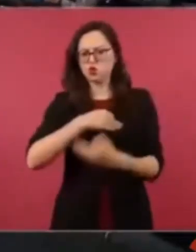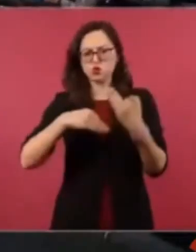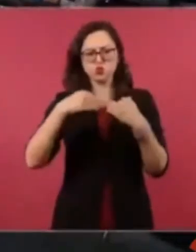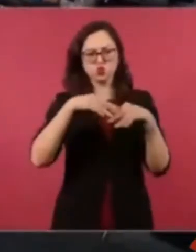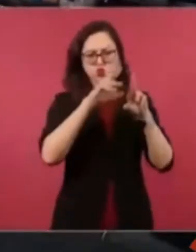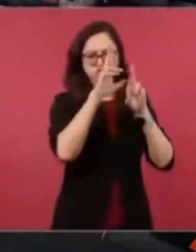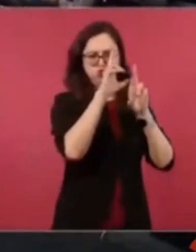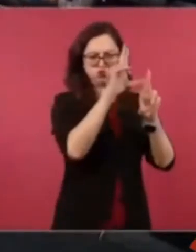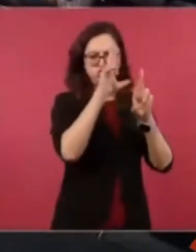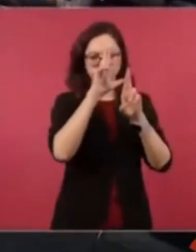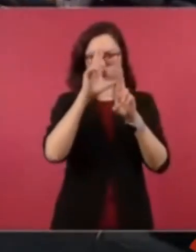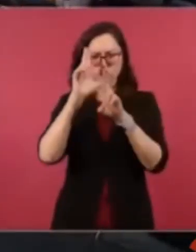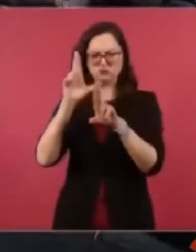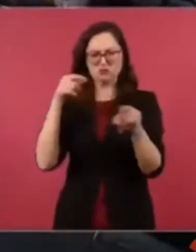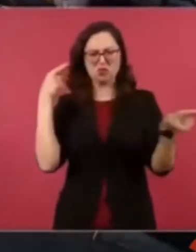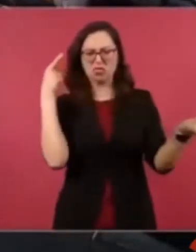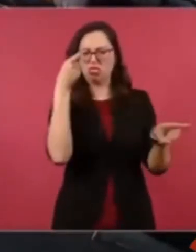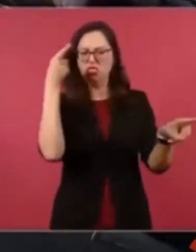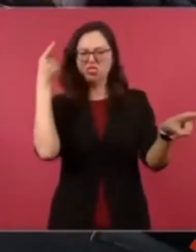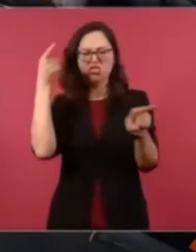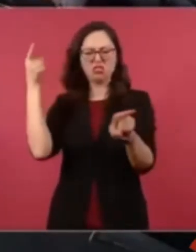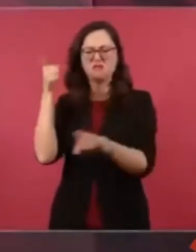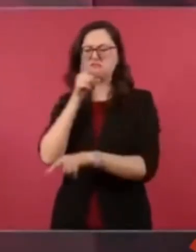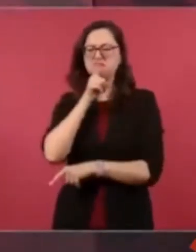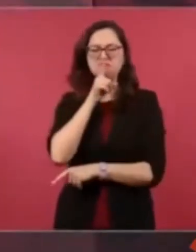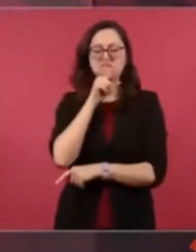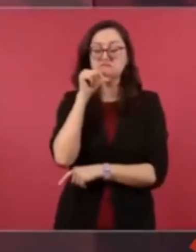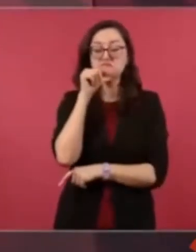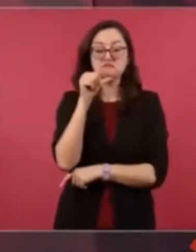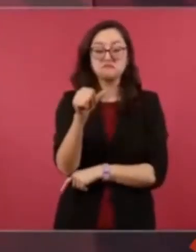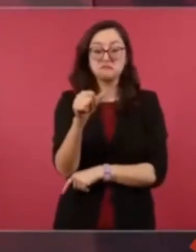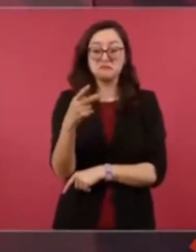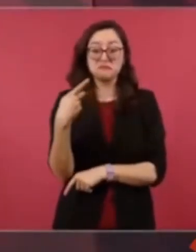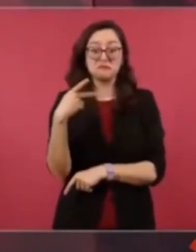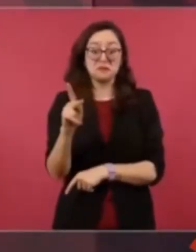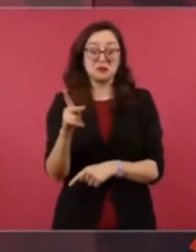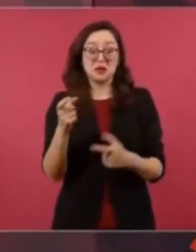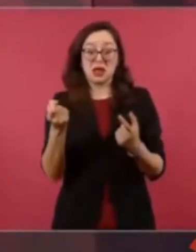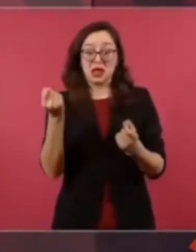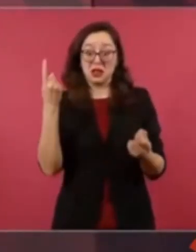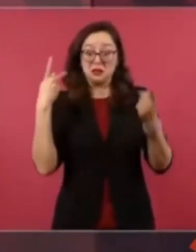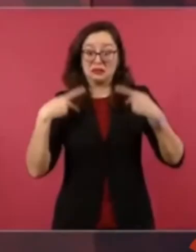Sin ofender a nadie, hay quienes se enojan muchísimo.